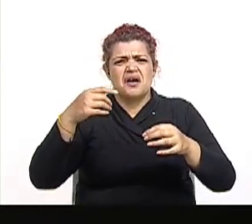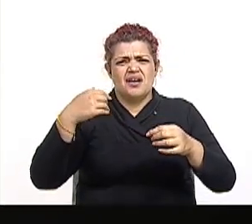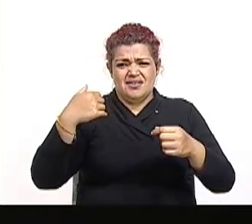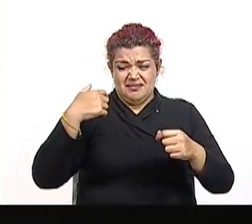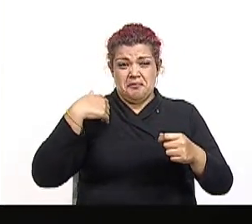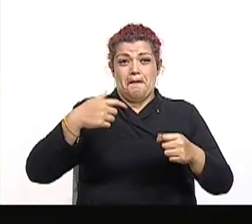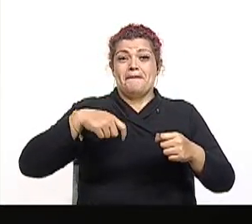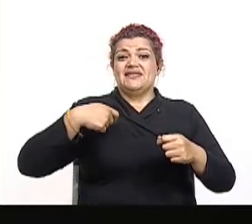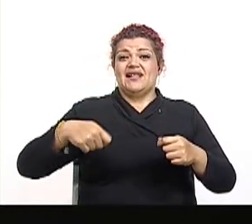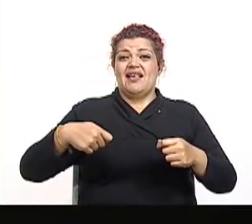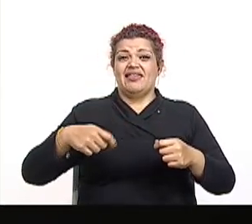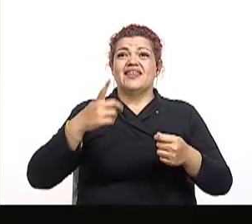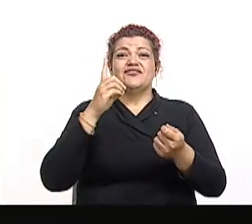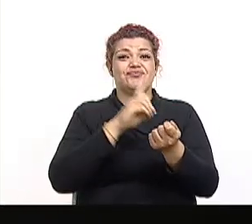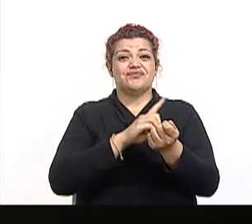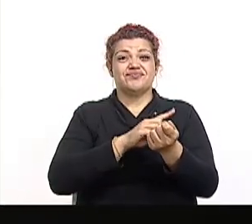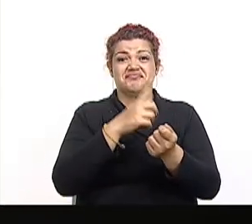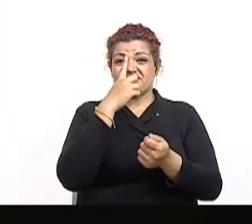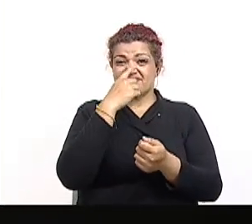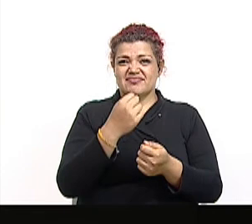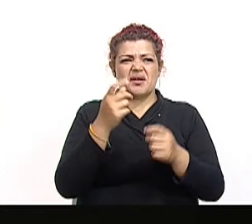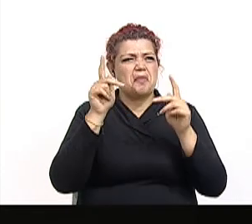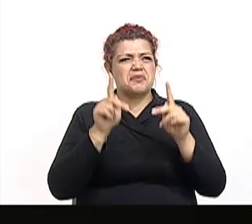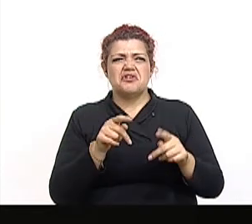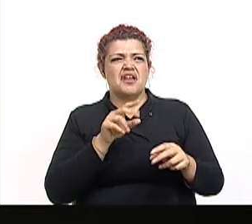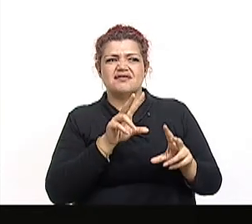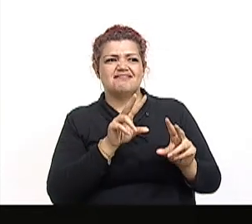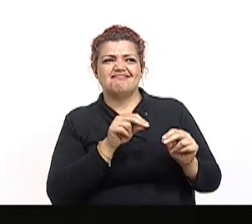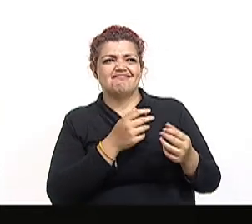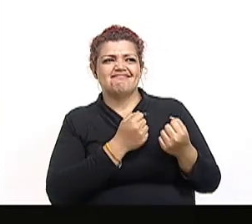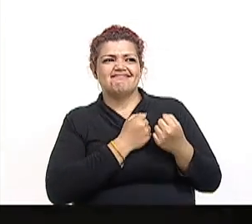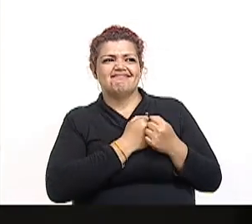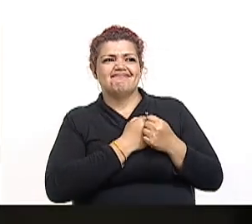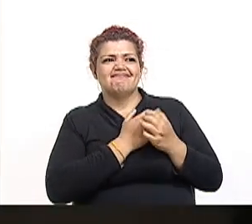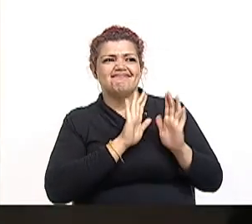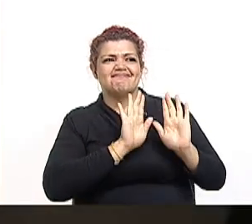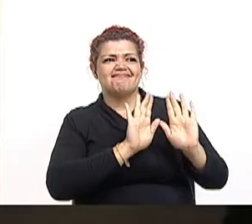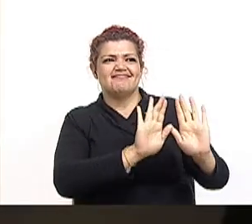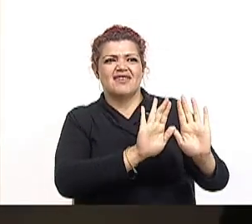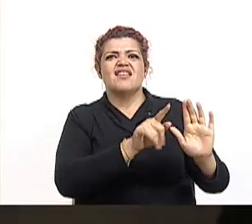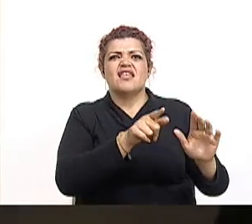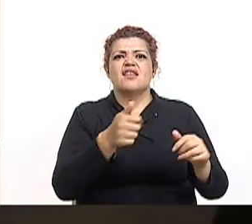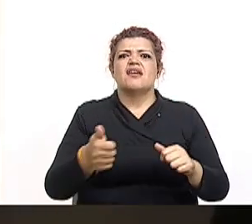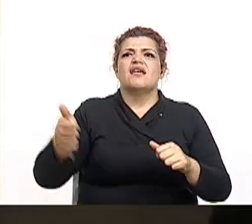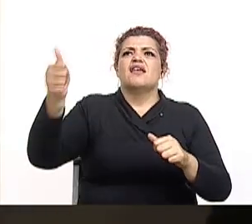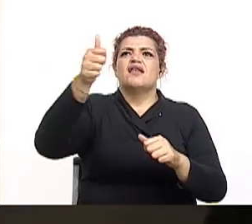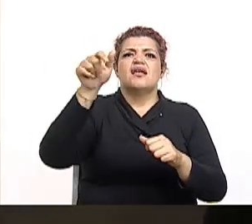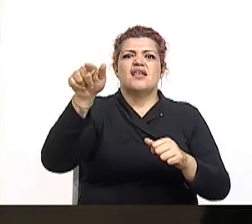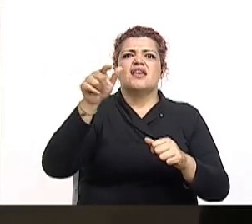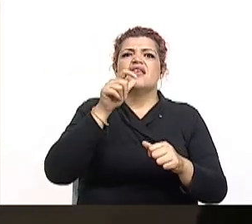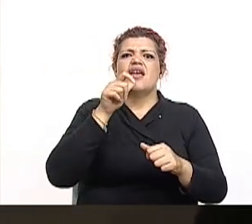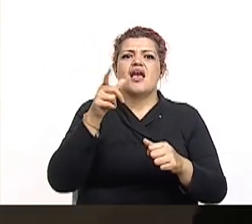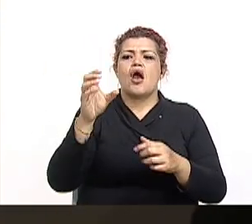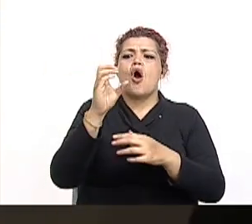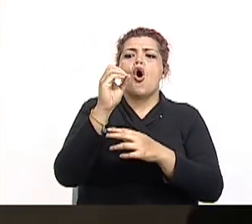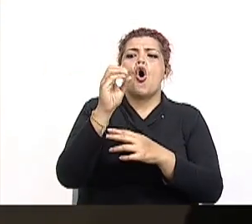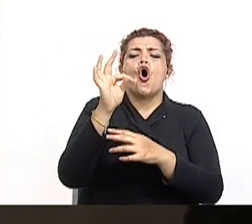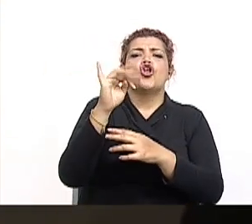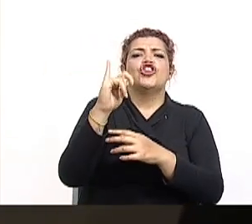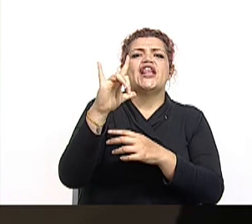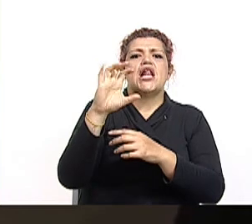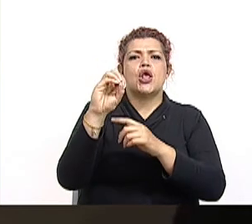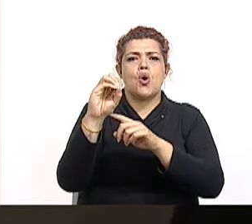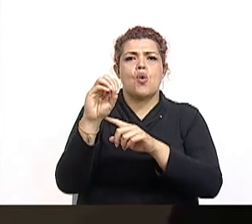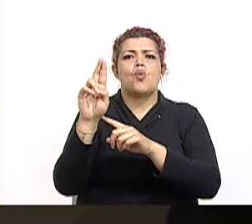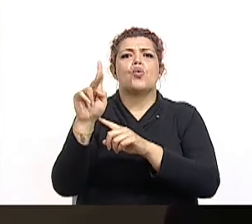oficialista, el doctor Rafael Ángel Calderón Guardia, darían con el triunfo del candidato opositor, Otilio Ulate Blanco.